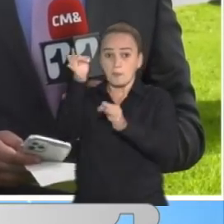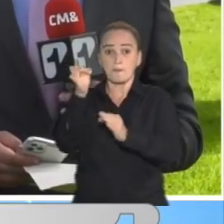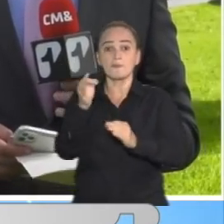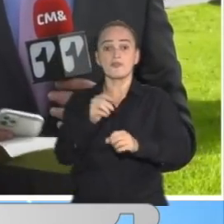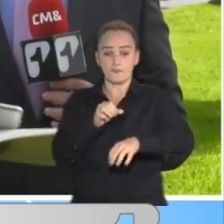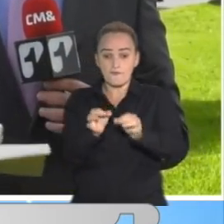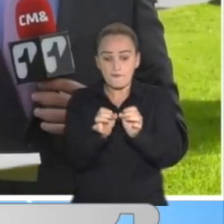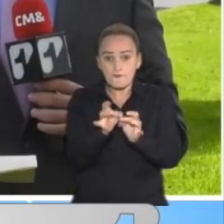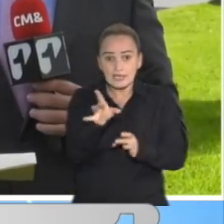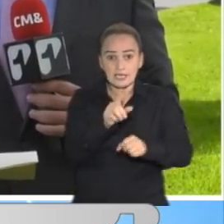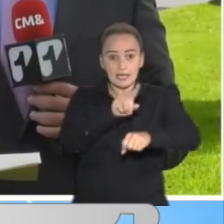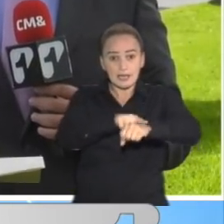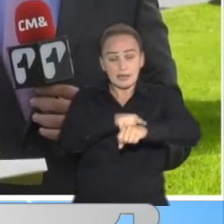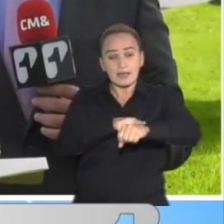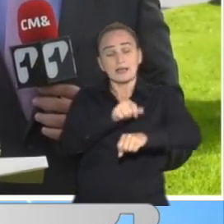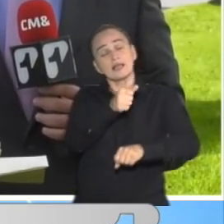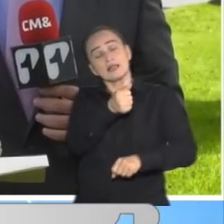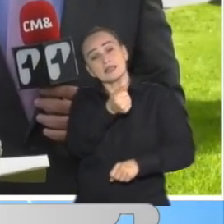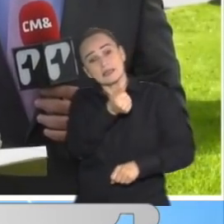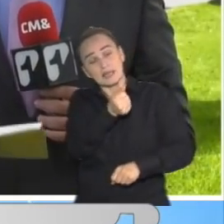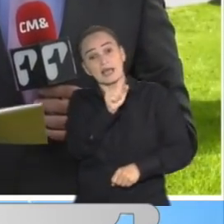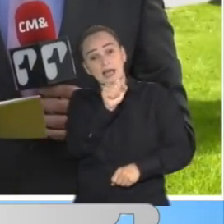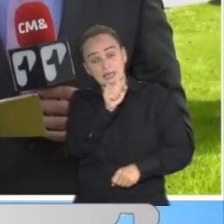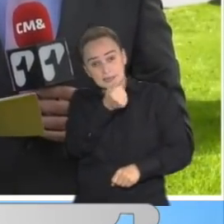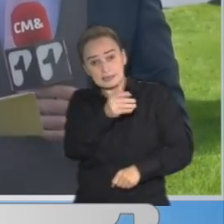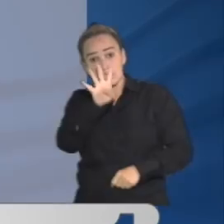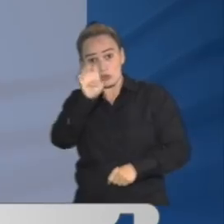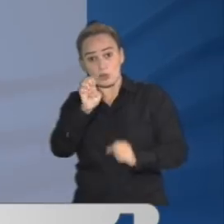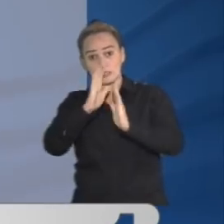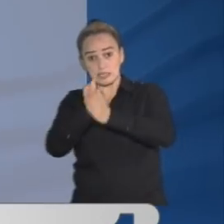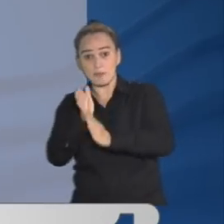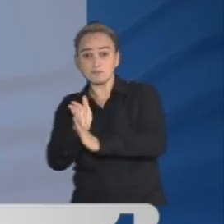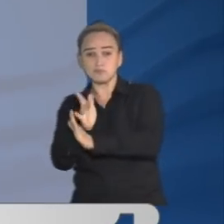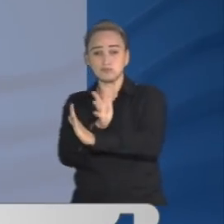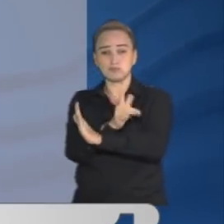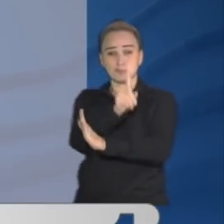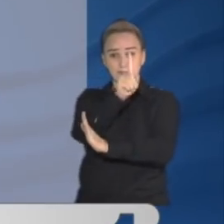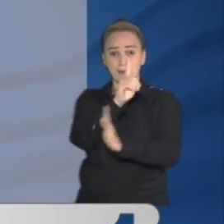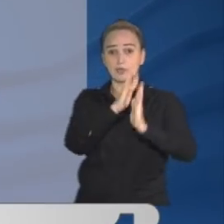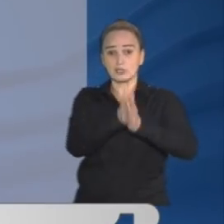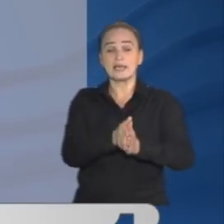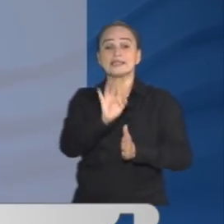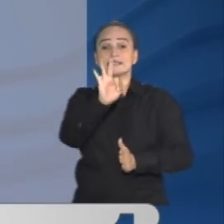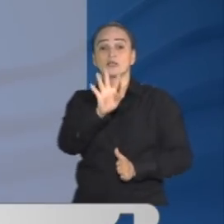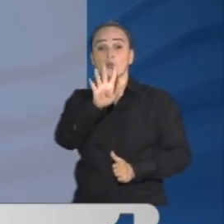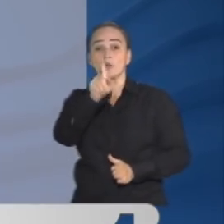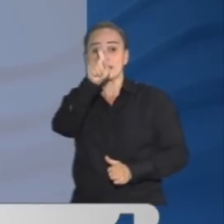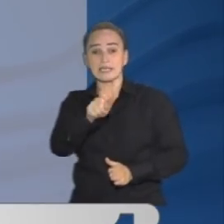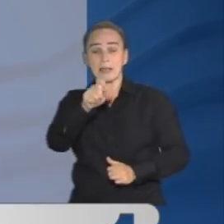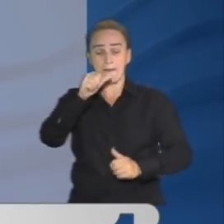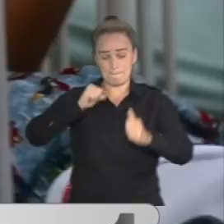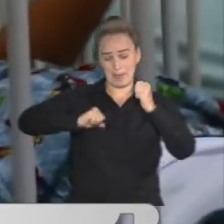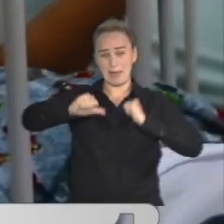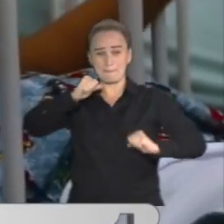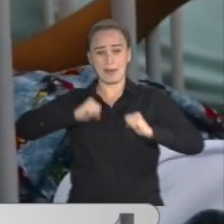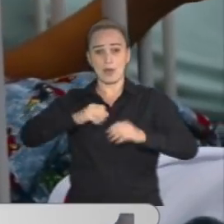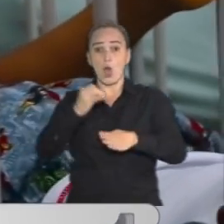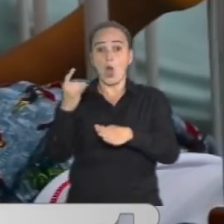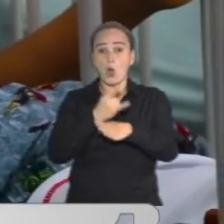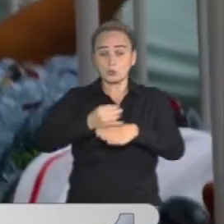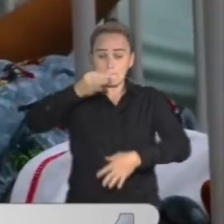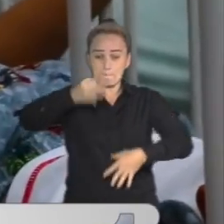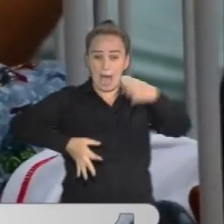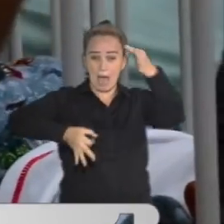1 de diciembre y el 19, es decir, hasta el día de ayer, son 346 lesionados por el uso de pólvora